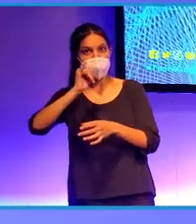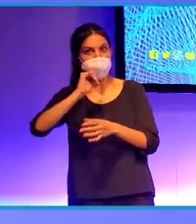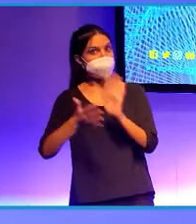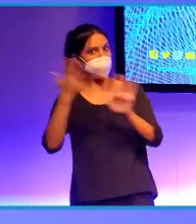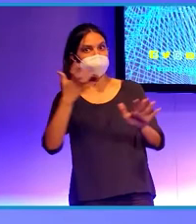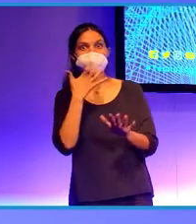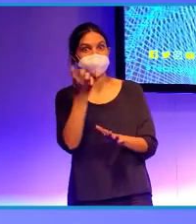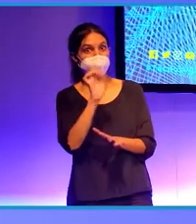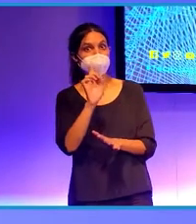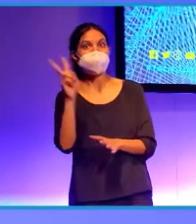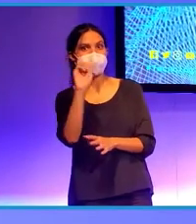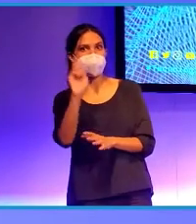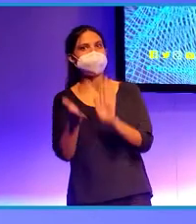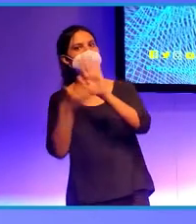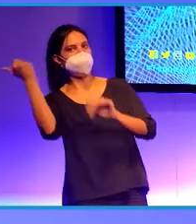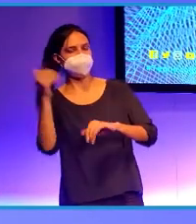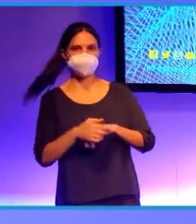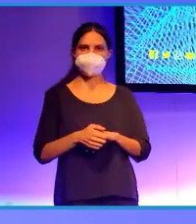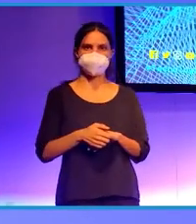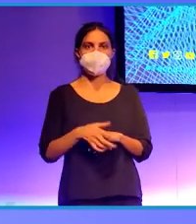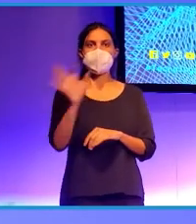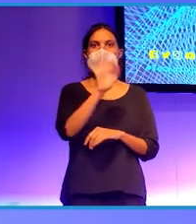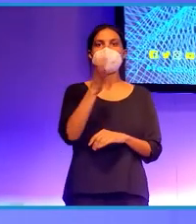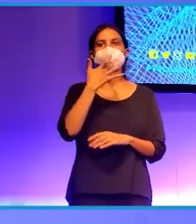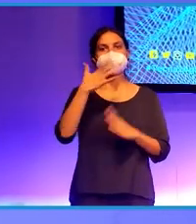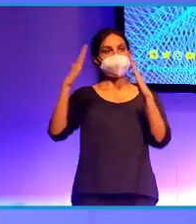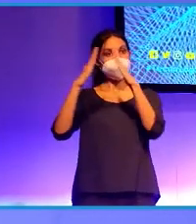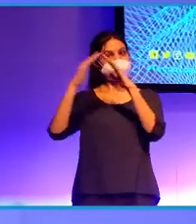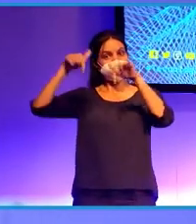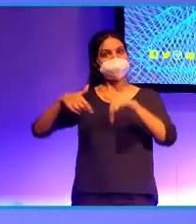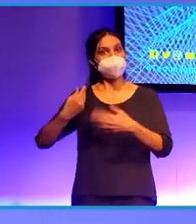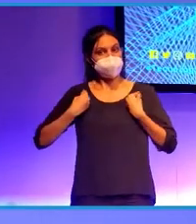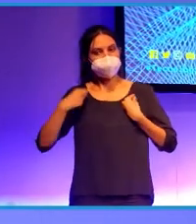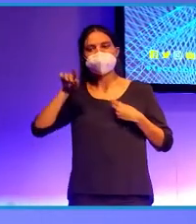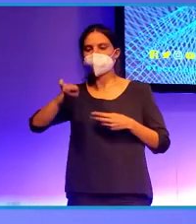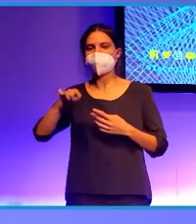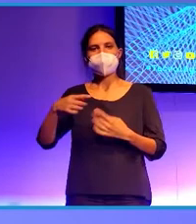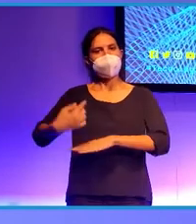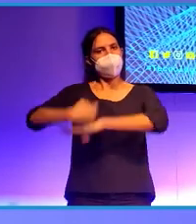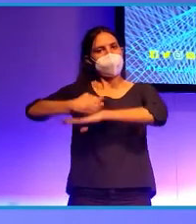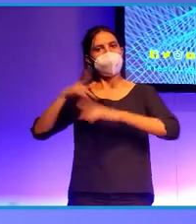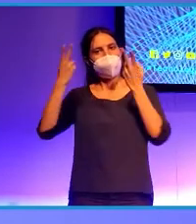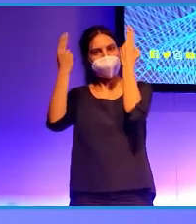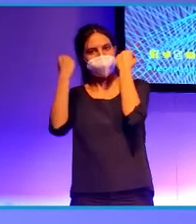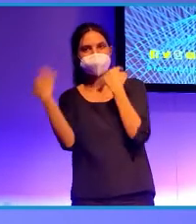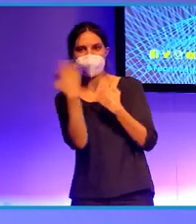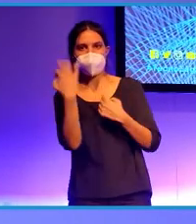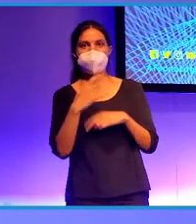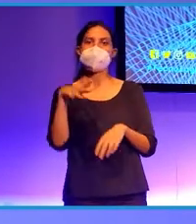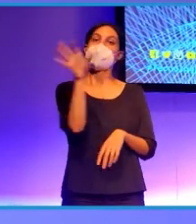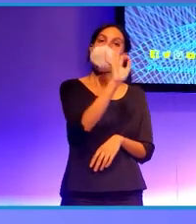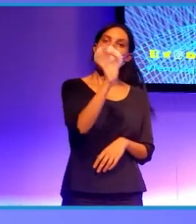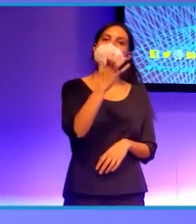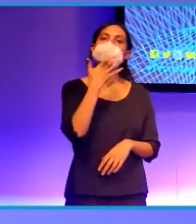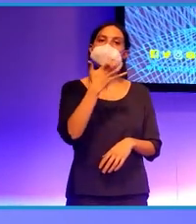O mientras vivas en esta casa, harás lo que yo diga. O, no, mi favorita, fundamento. Pero quien de verdad